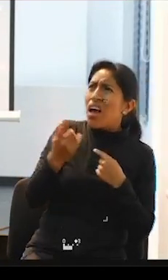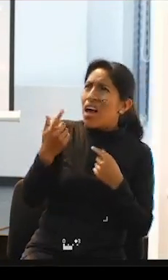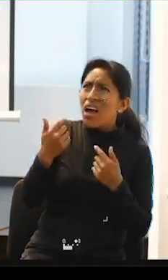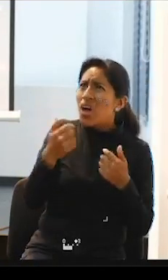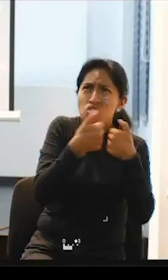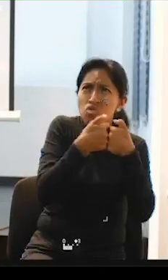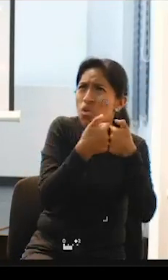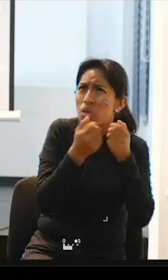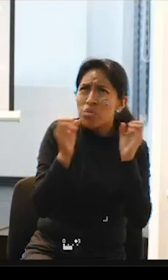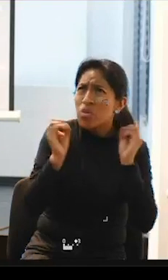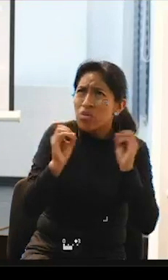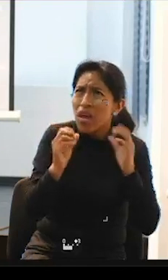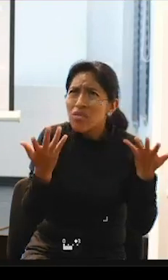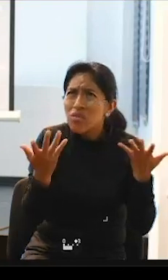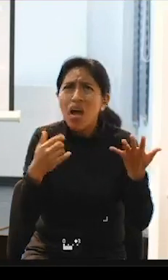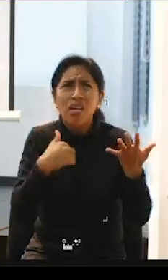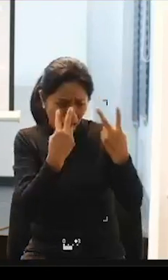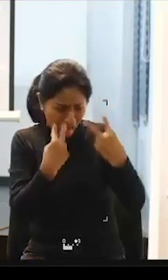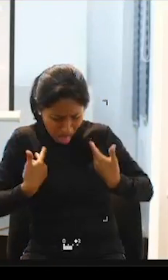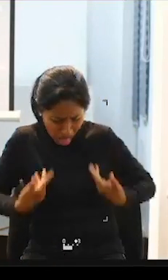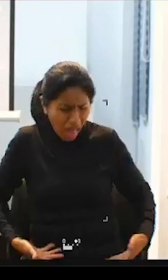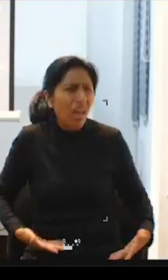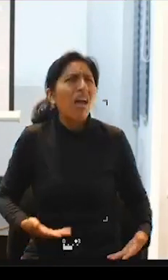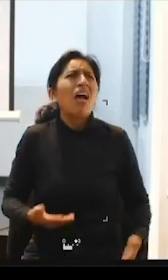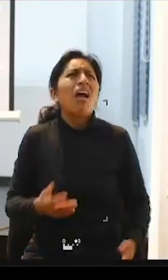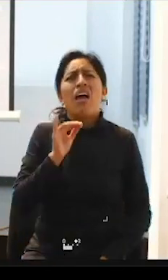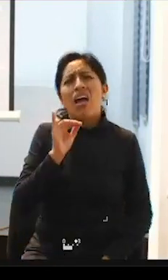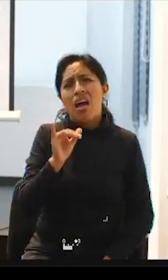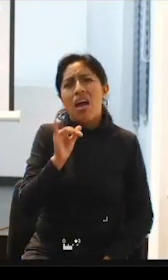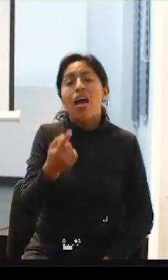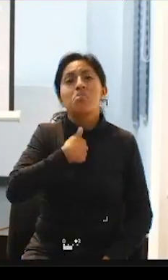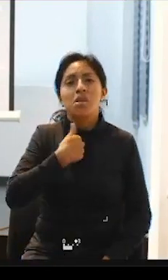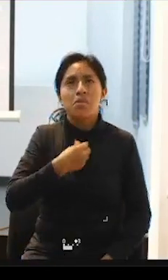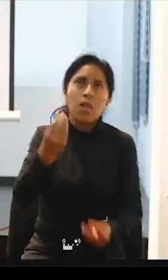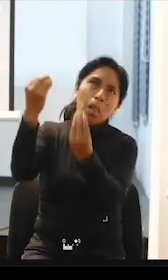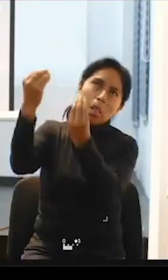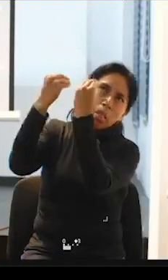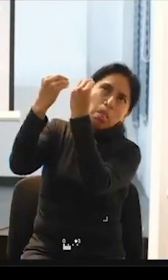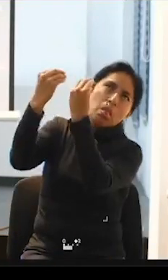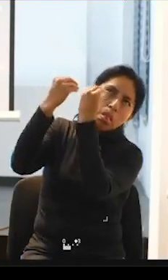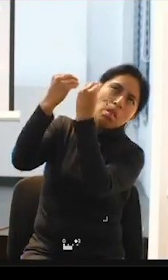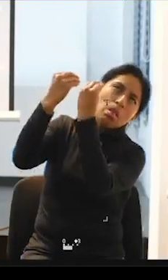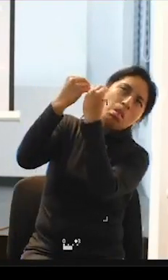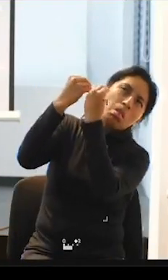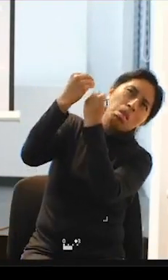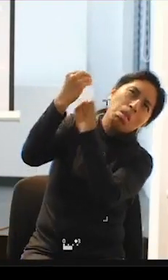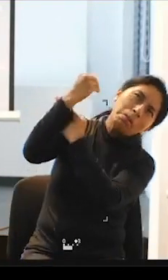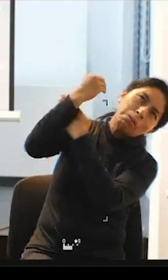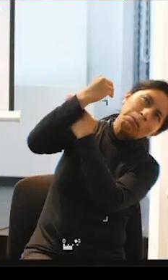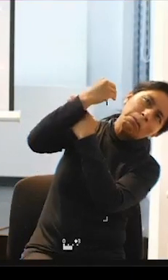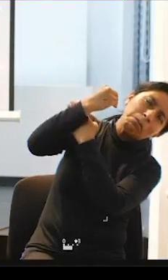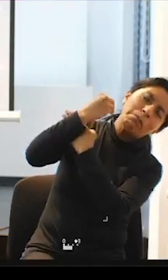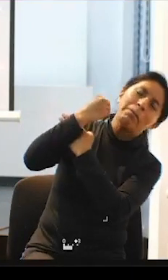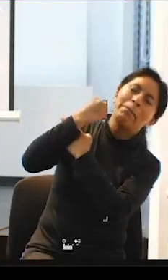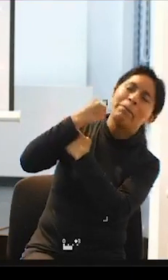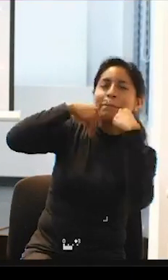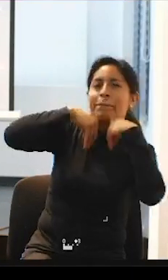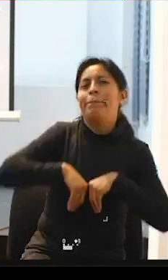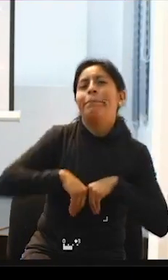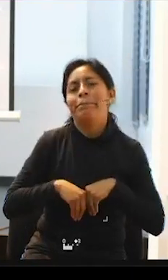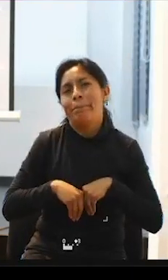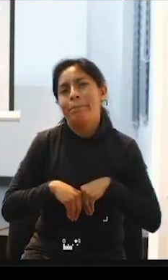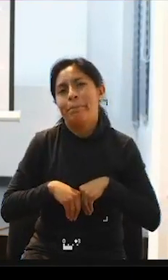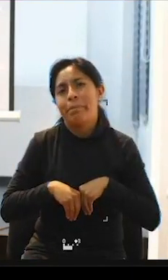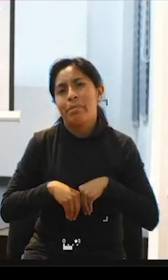todo eso ¿no? entonces en varias cosas nosotros nos hemos metido en la cabeza y eso hemos visto aquí en Bolivia y por eso hemos empezado a trabajar